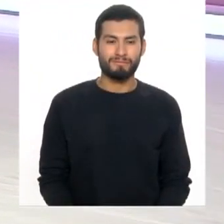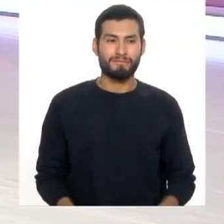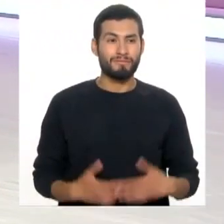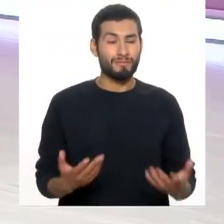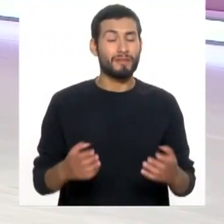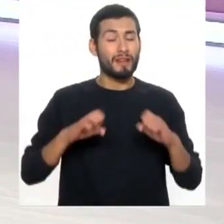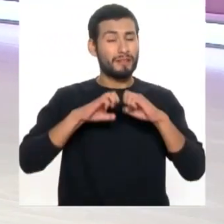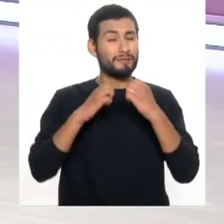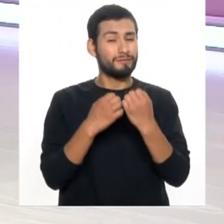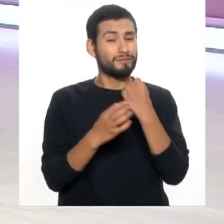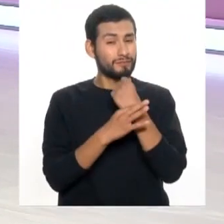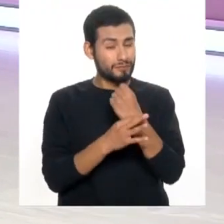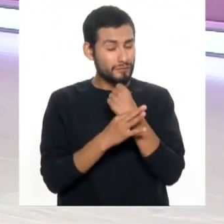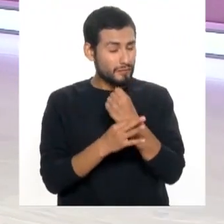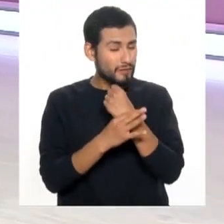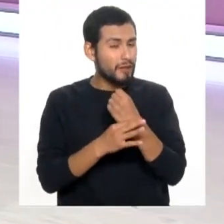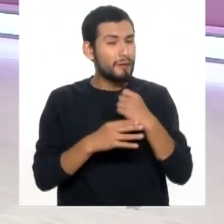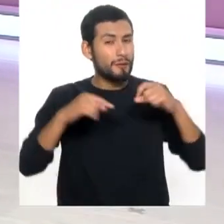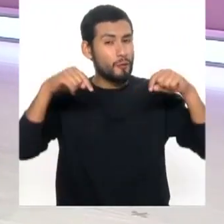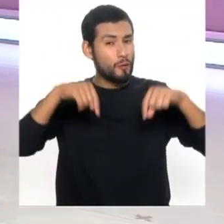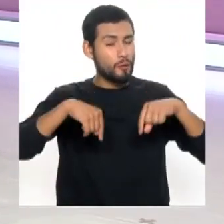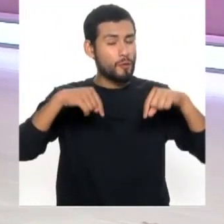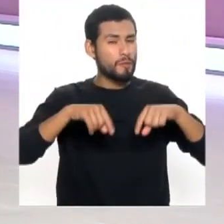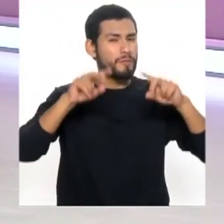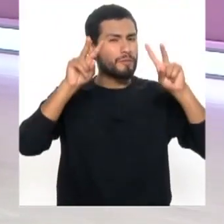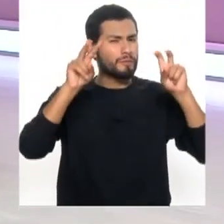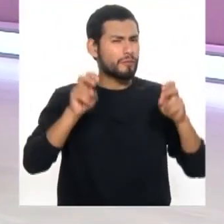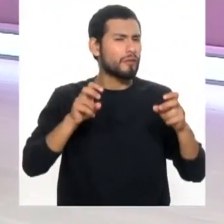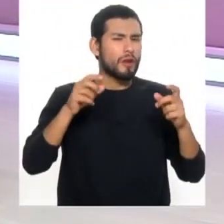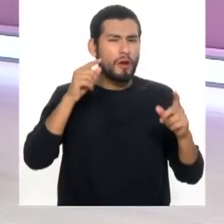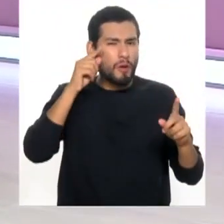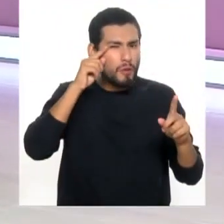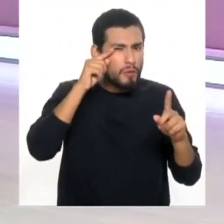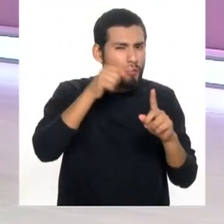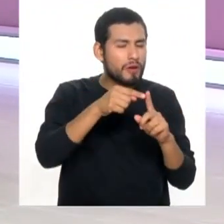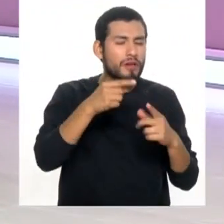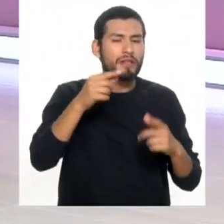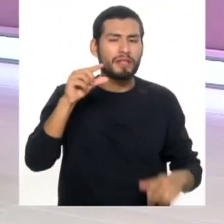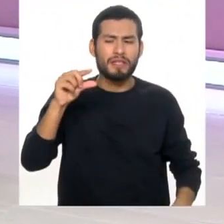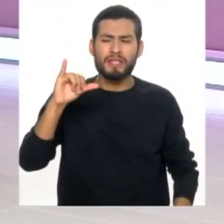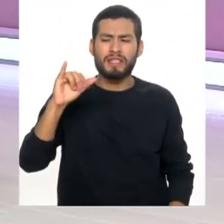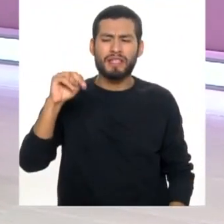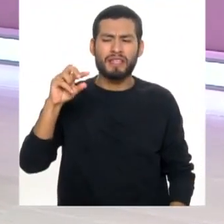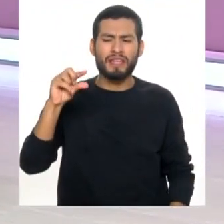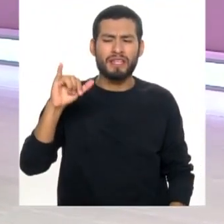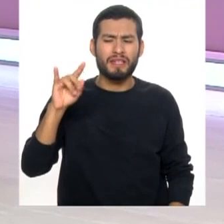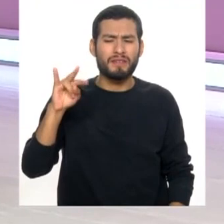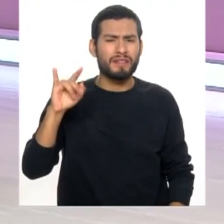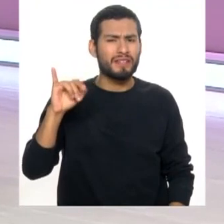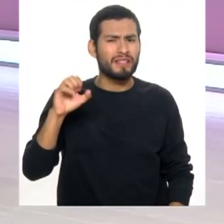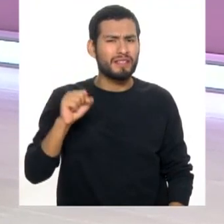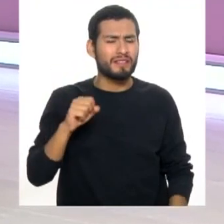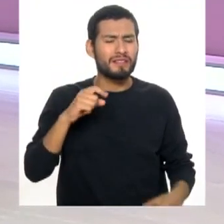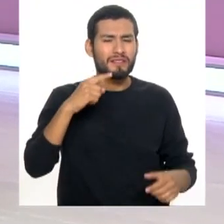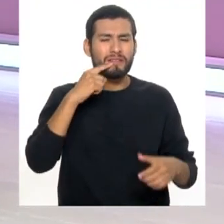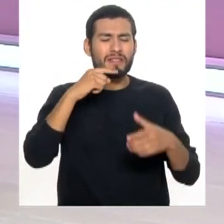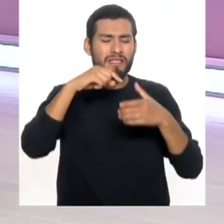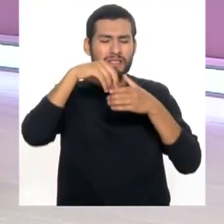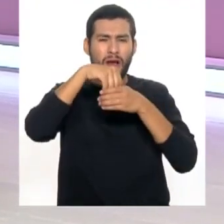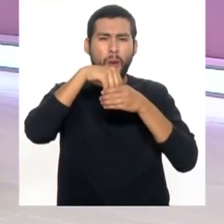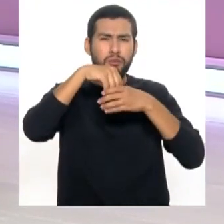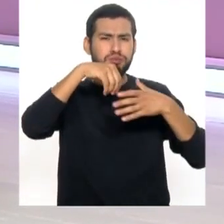Cuerpo Médico tiene hoy un tema dedicado a la gingivitis y a la enfermedad periodontal.